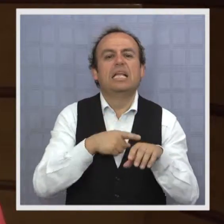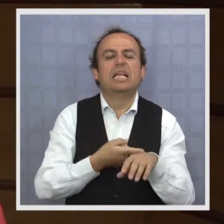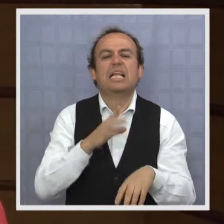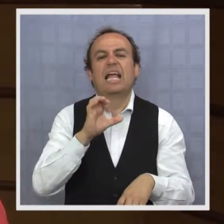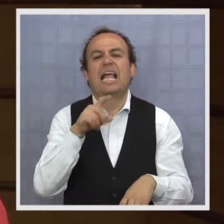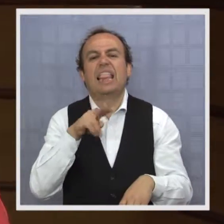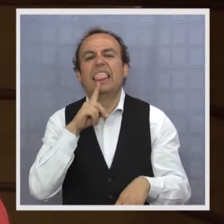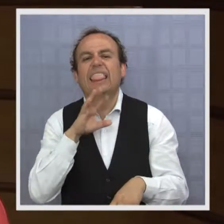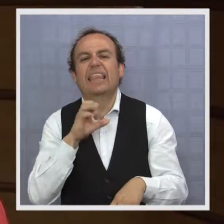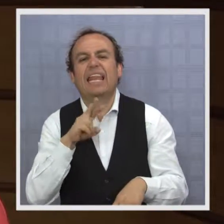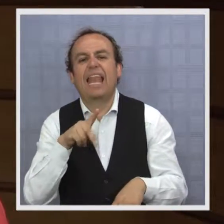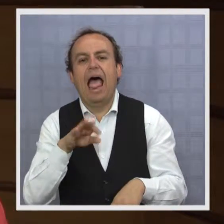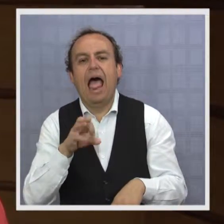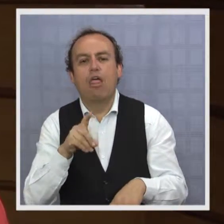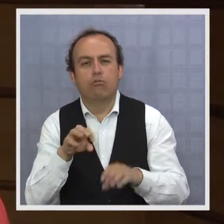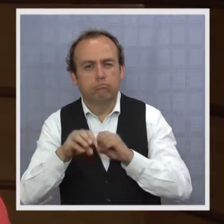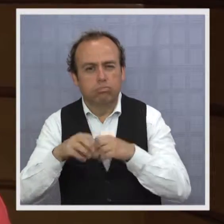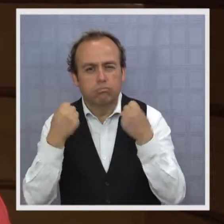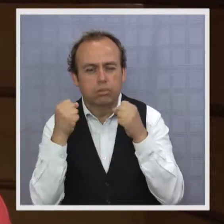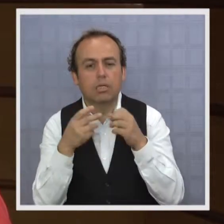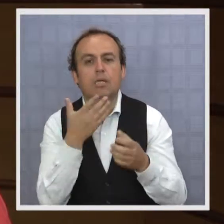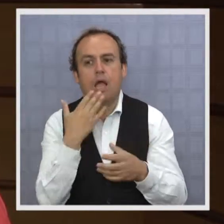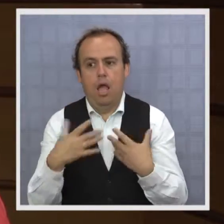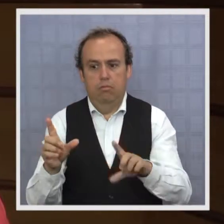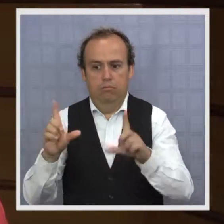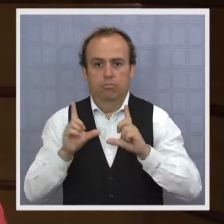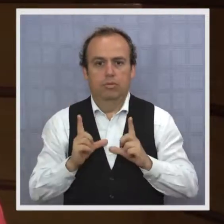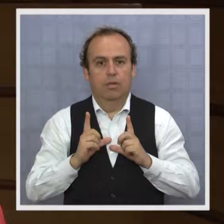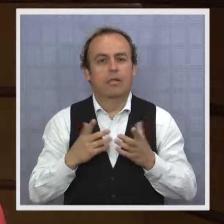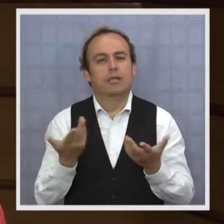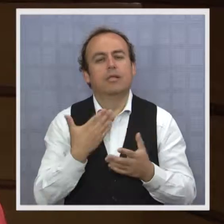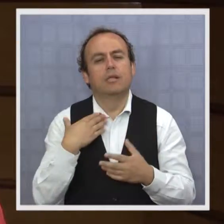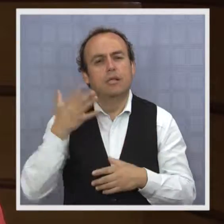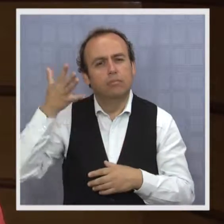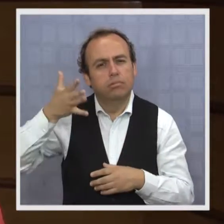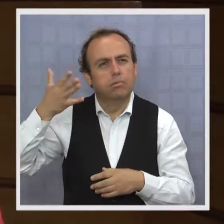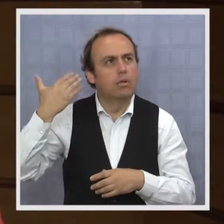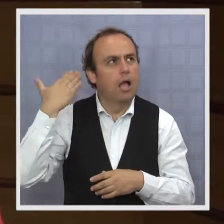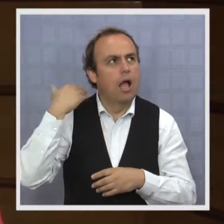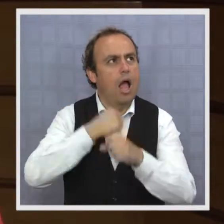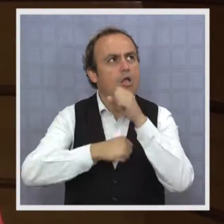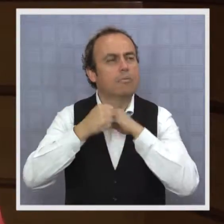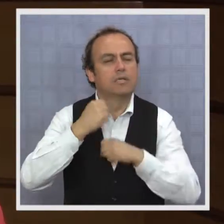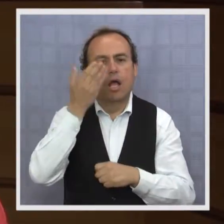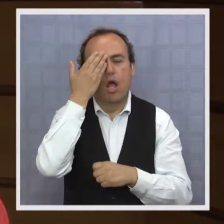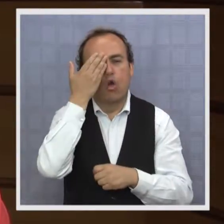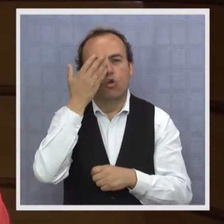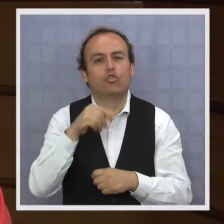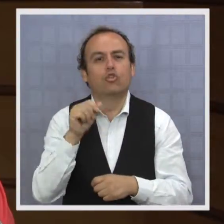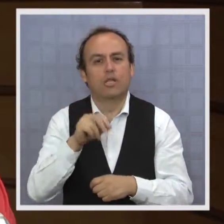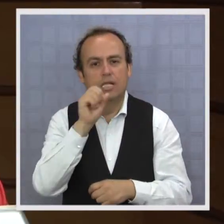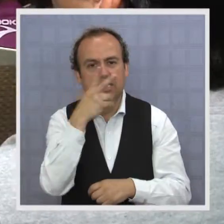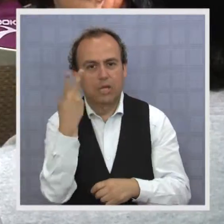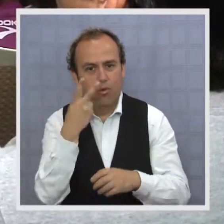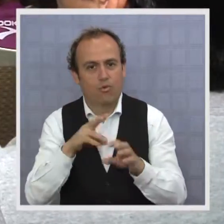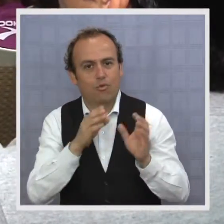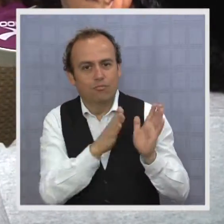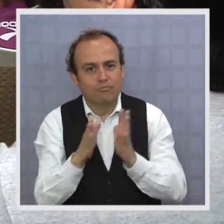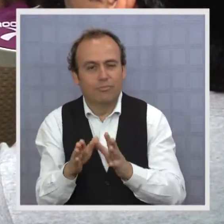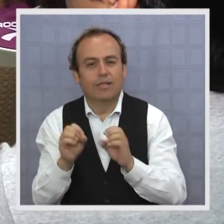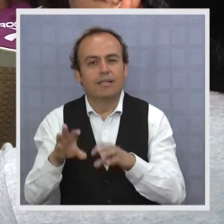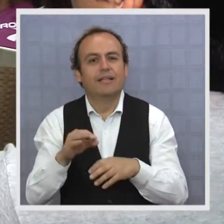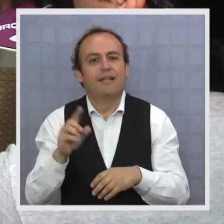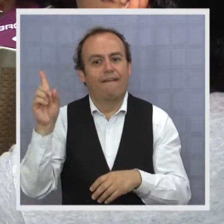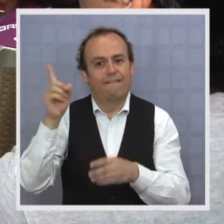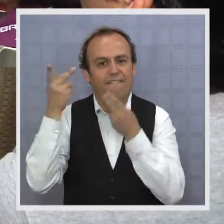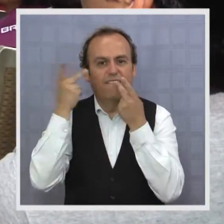árbitros y entrenadores amateur que ahora van a recibir su diploma. Una charla que tuvimos en agosto del año pasado y ahora estamos haciendo el segundo ciclo. La visita